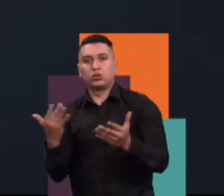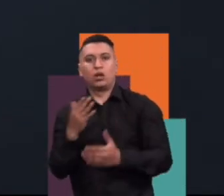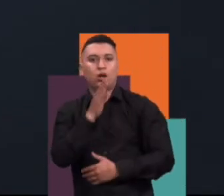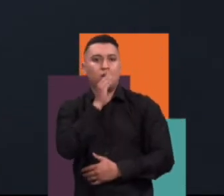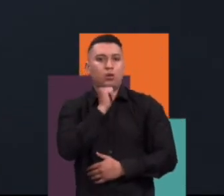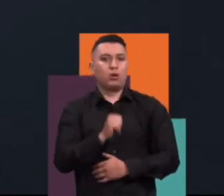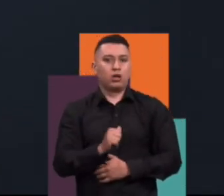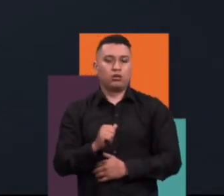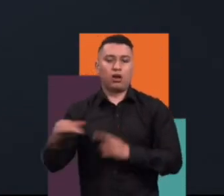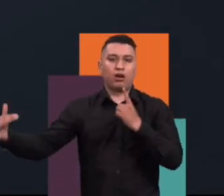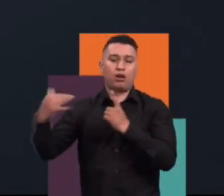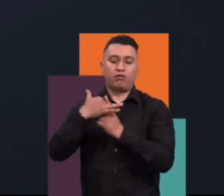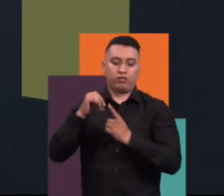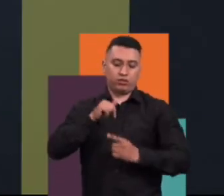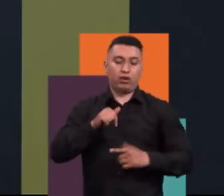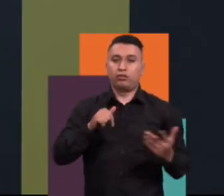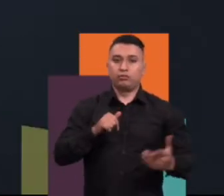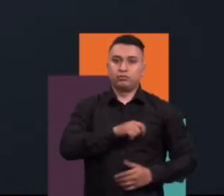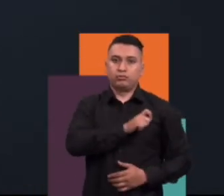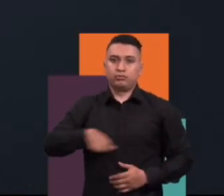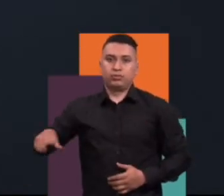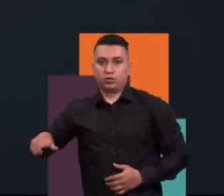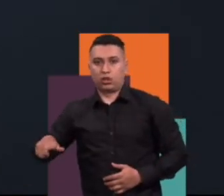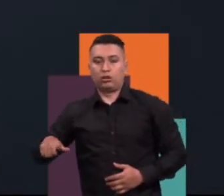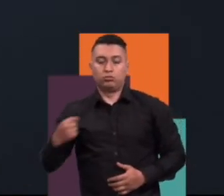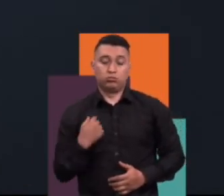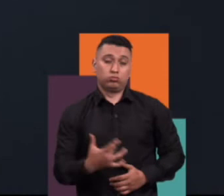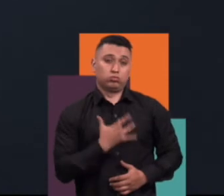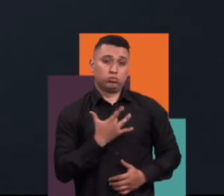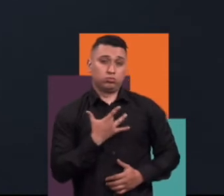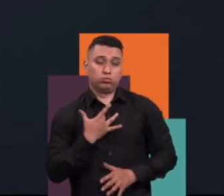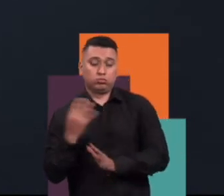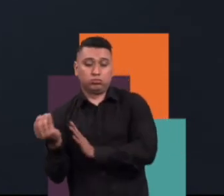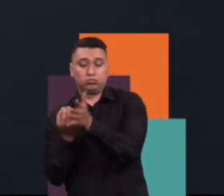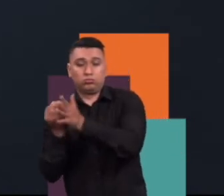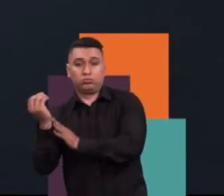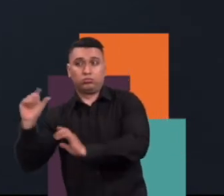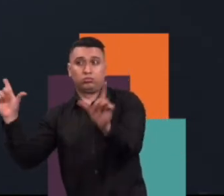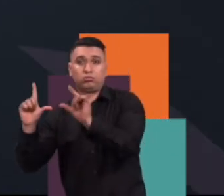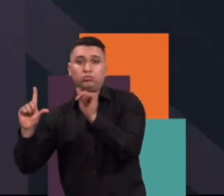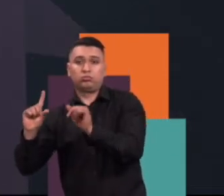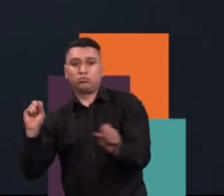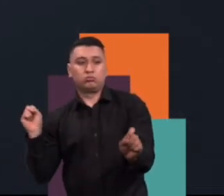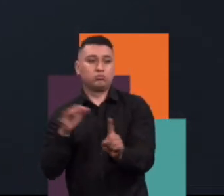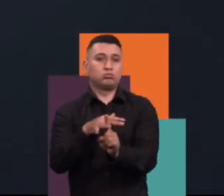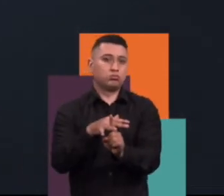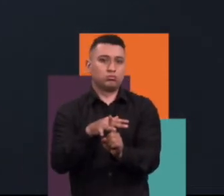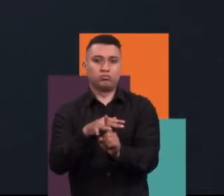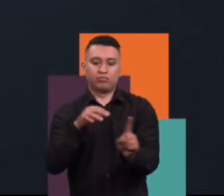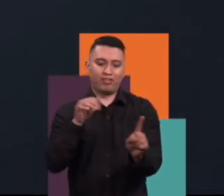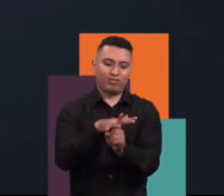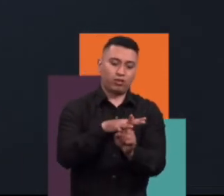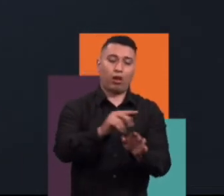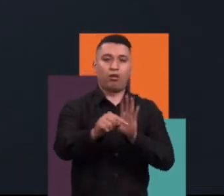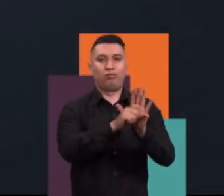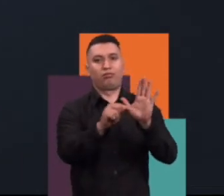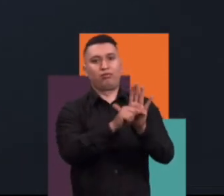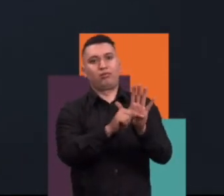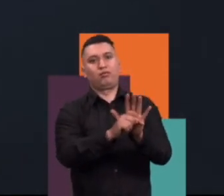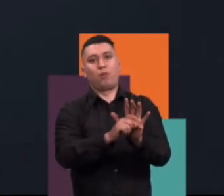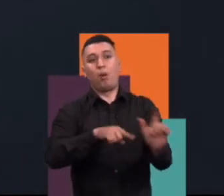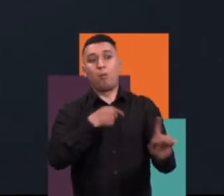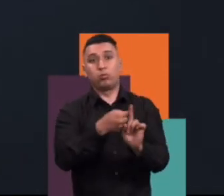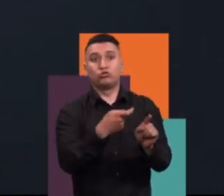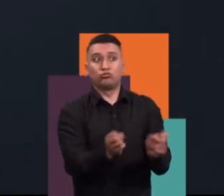de otros. Entonces, desde esa perspectiva, creo que los medios masivos de comunicación, en muchos casos, hacen eso un efecto negativo y no positivo